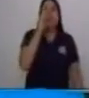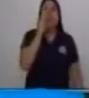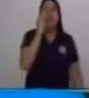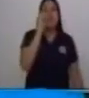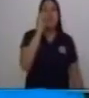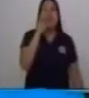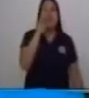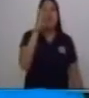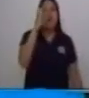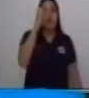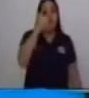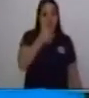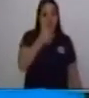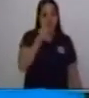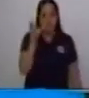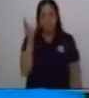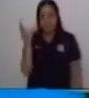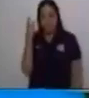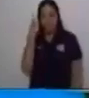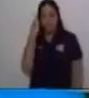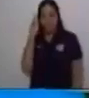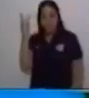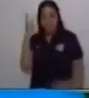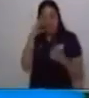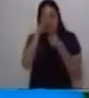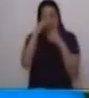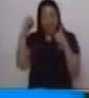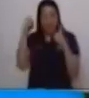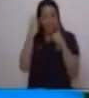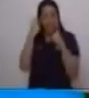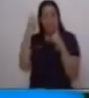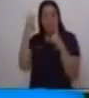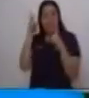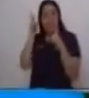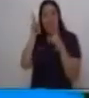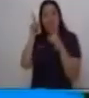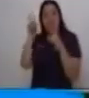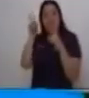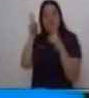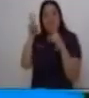aquí es donde encontramos el nexo